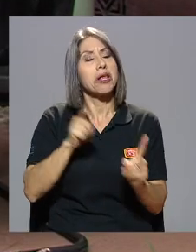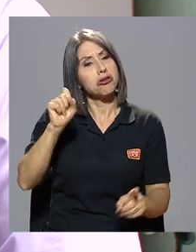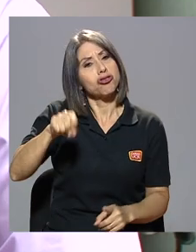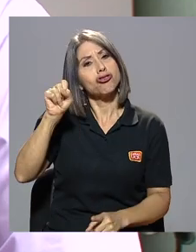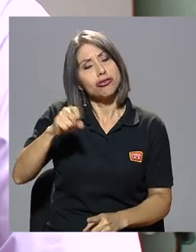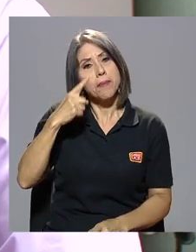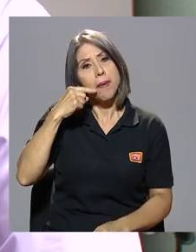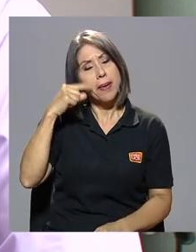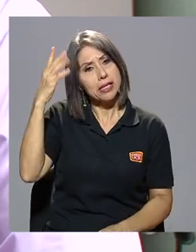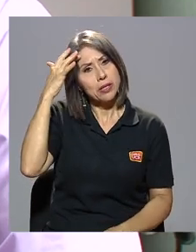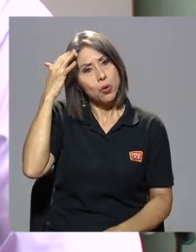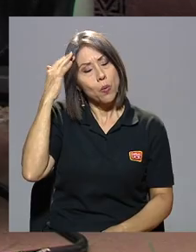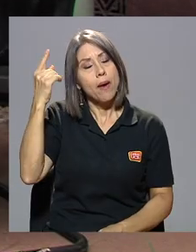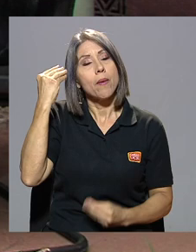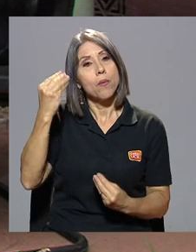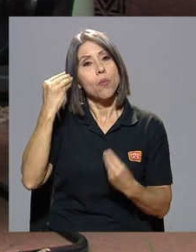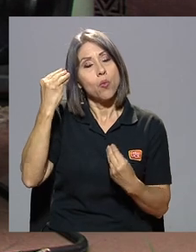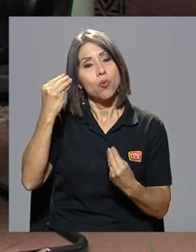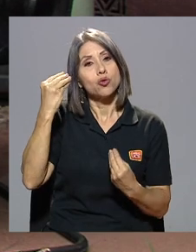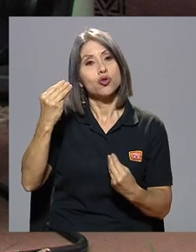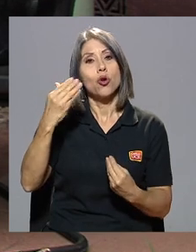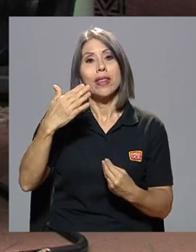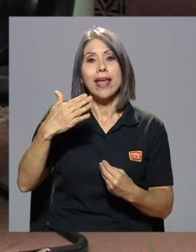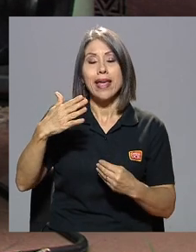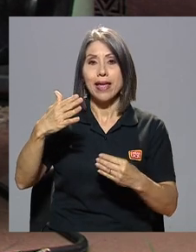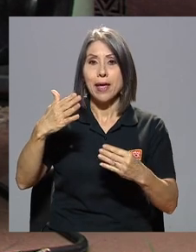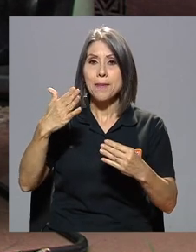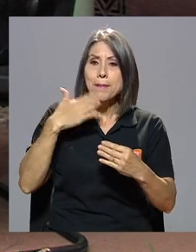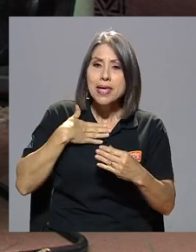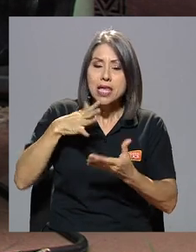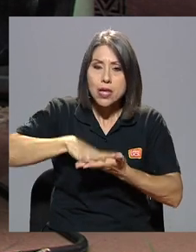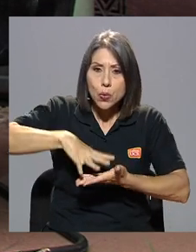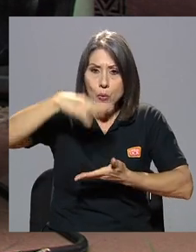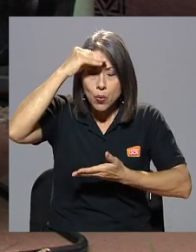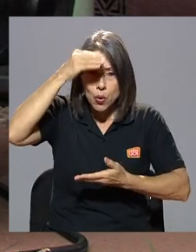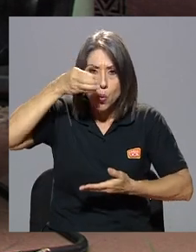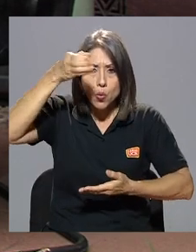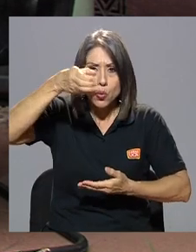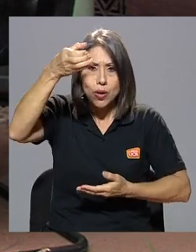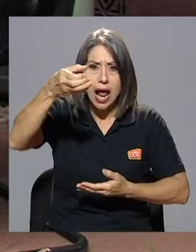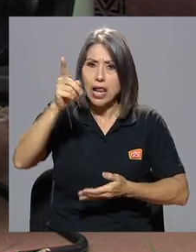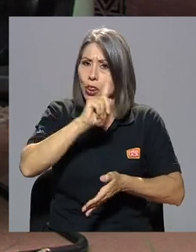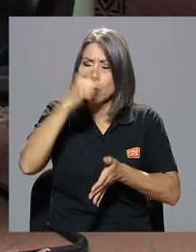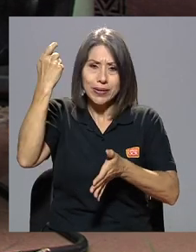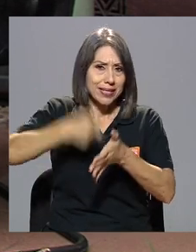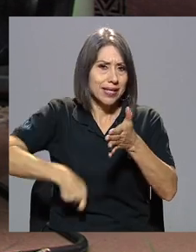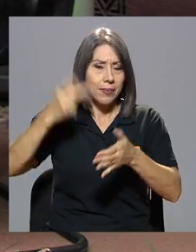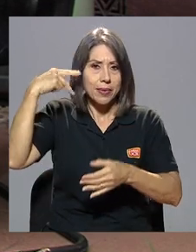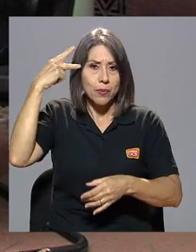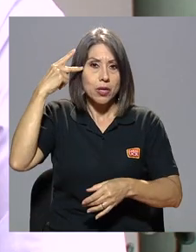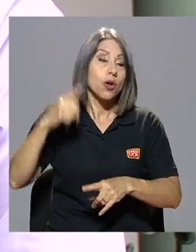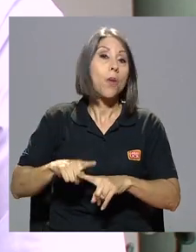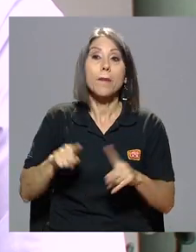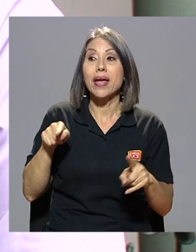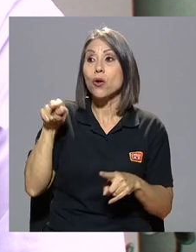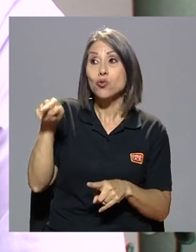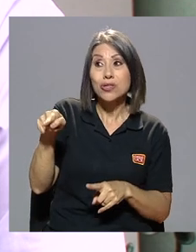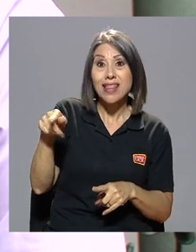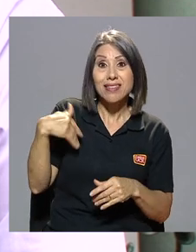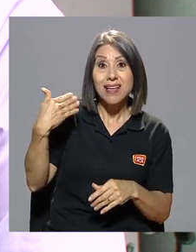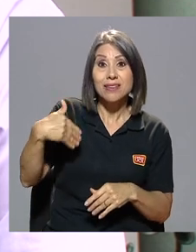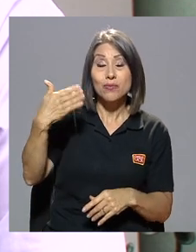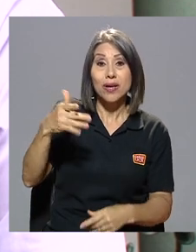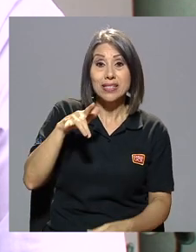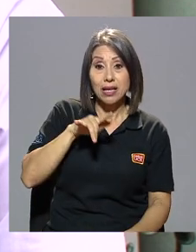obviamente se preocupaba mucho de la información cultural en general no estrictamente política pero usted se